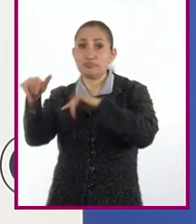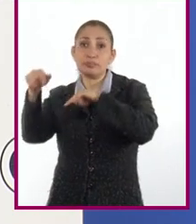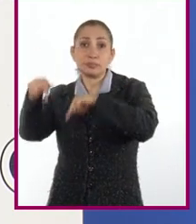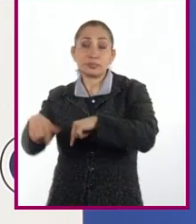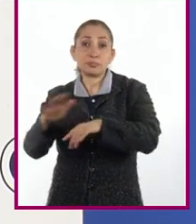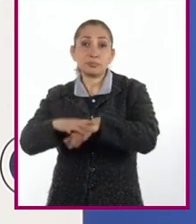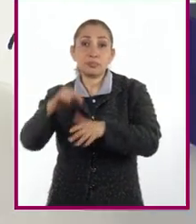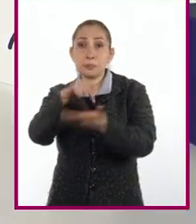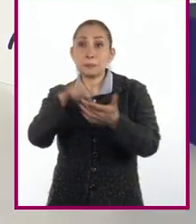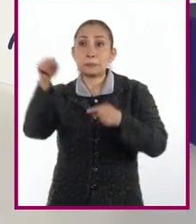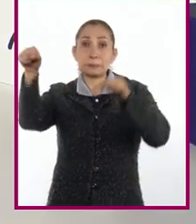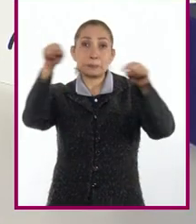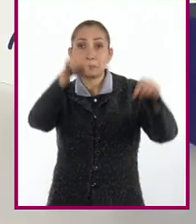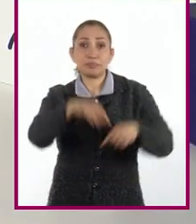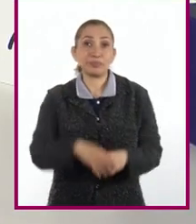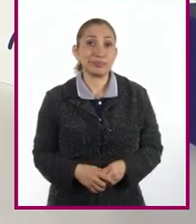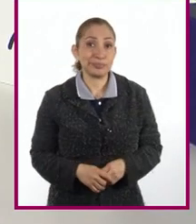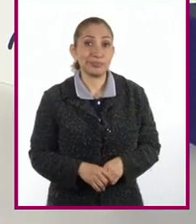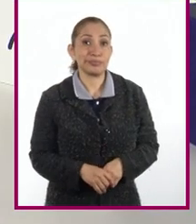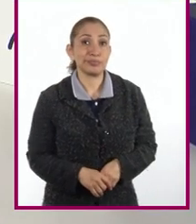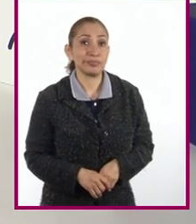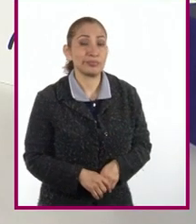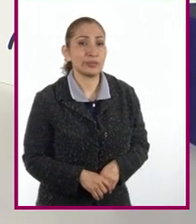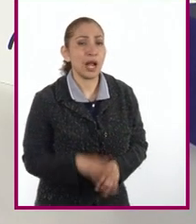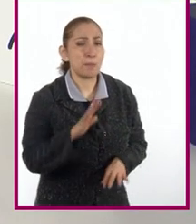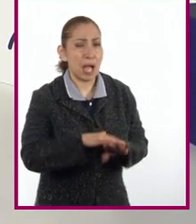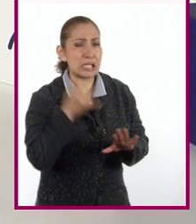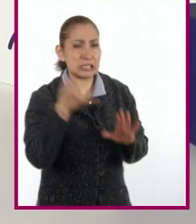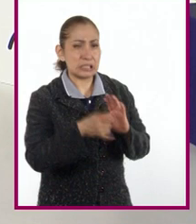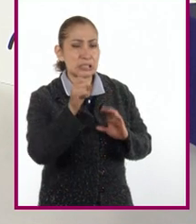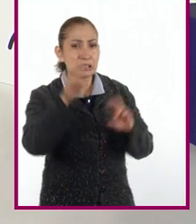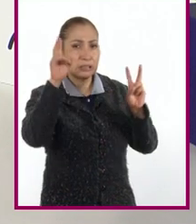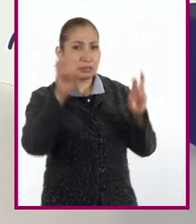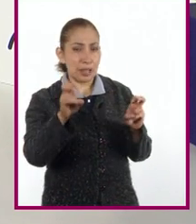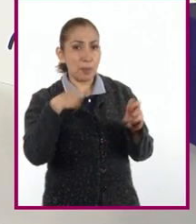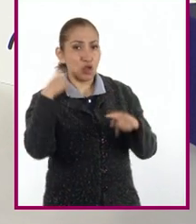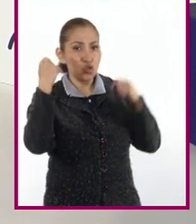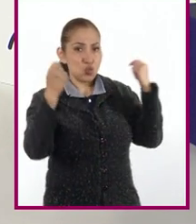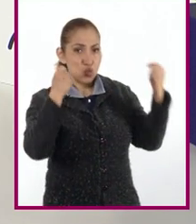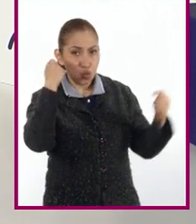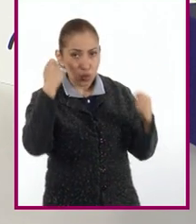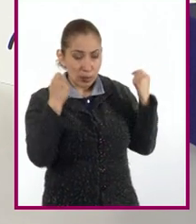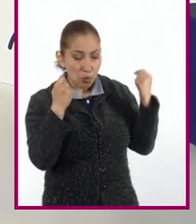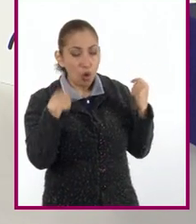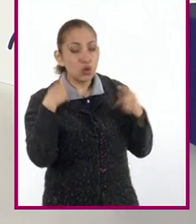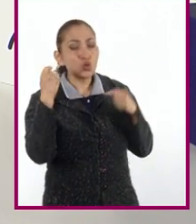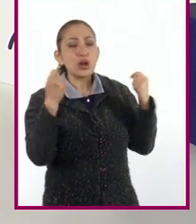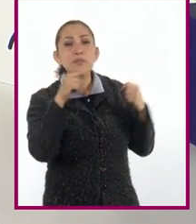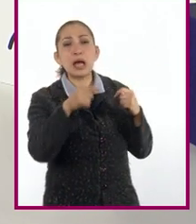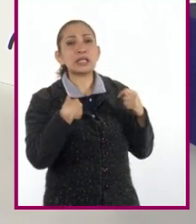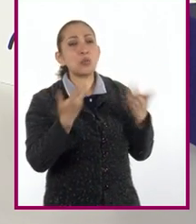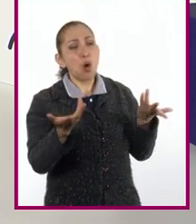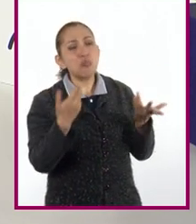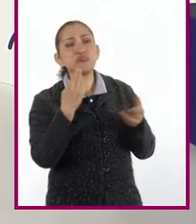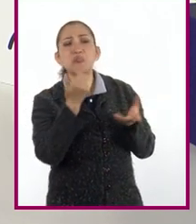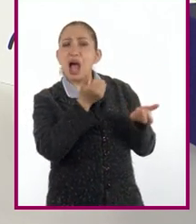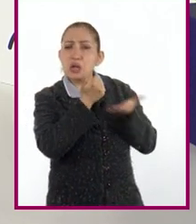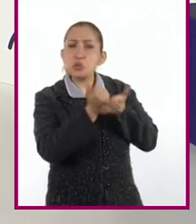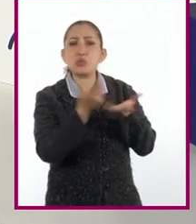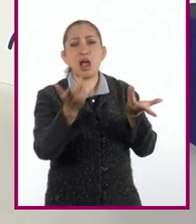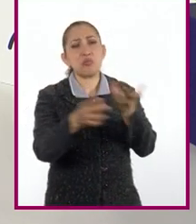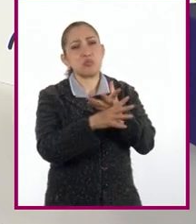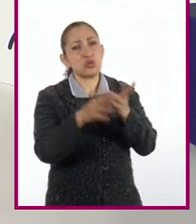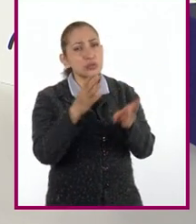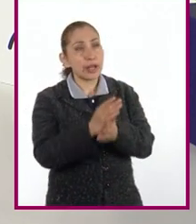a más lugares. Ahondando más en este tema del turismo, el turismo satisface varias necesidades.